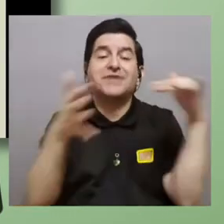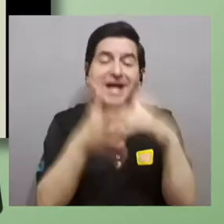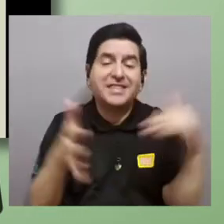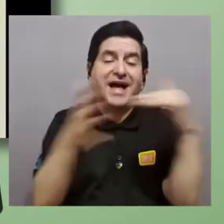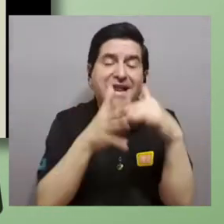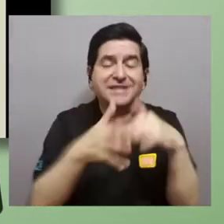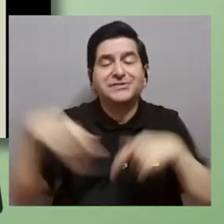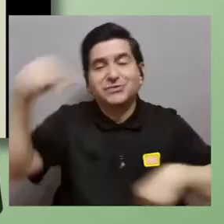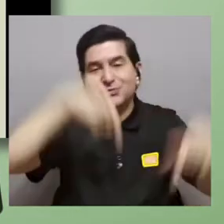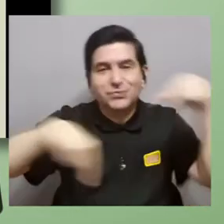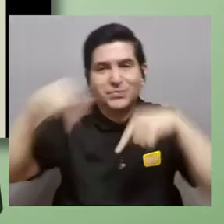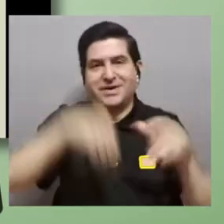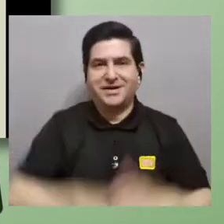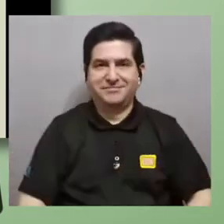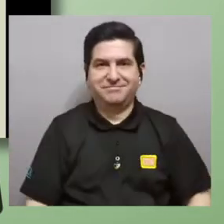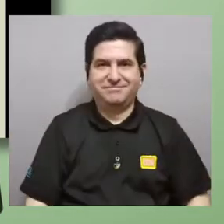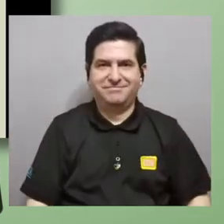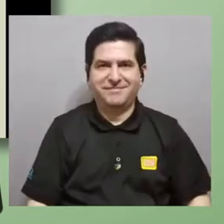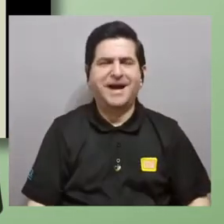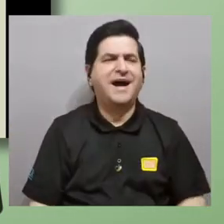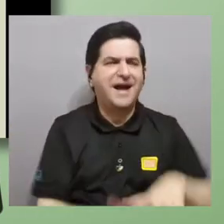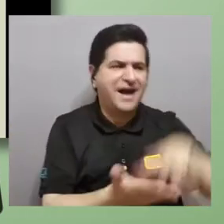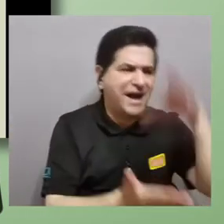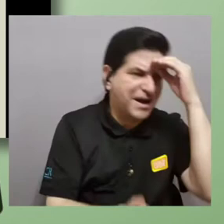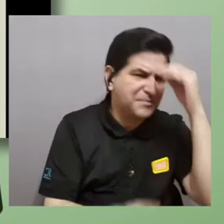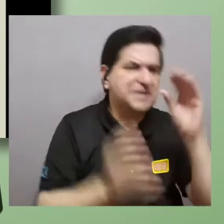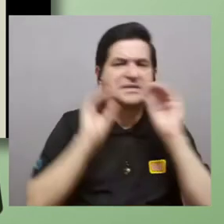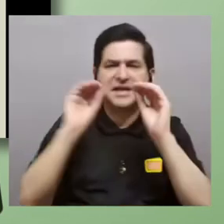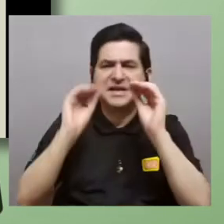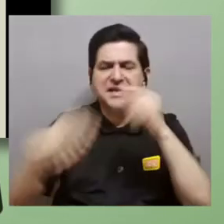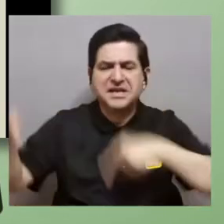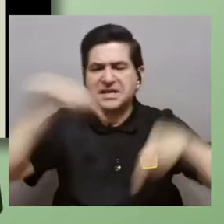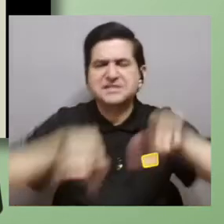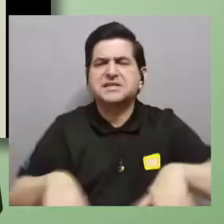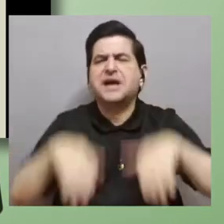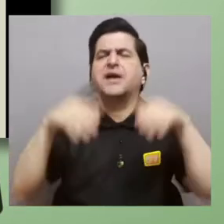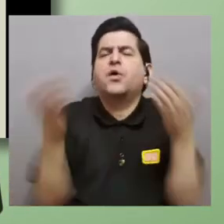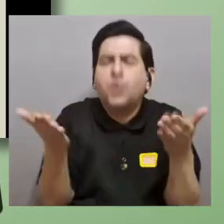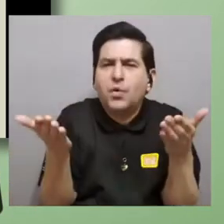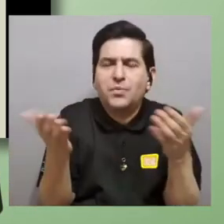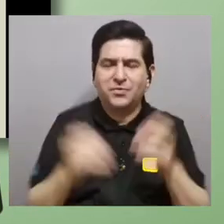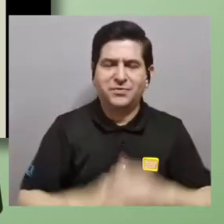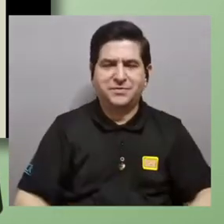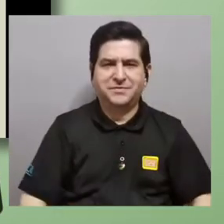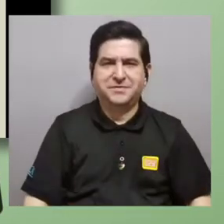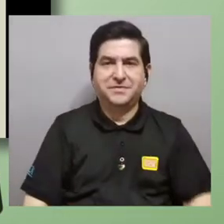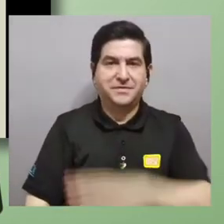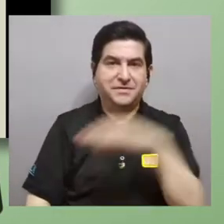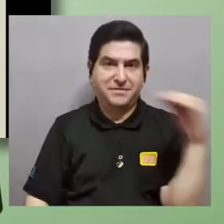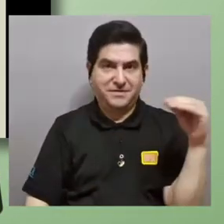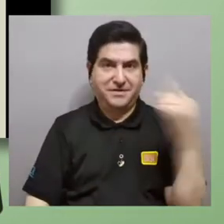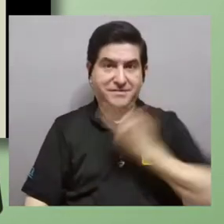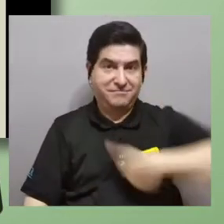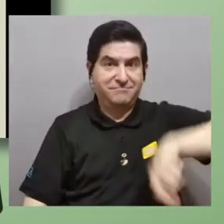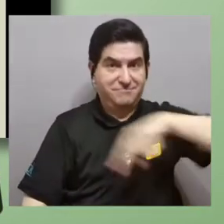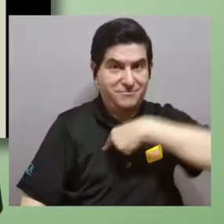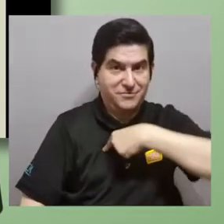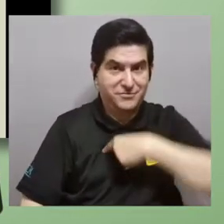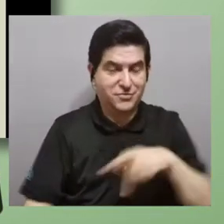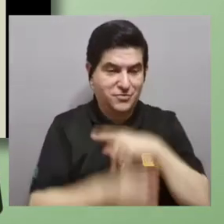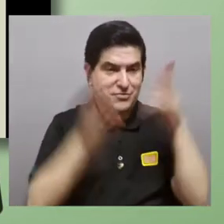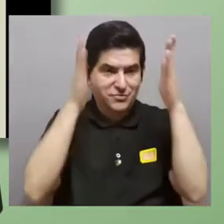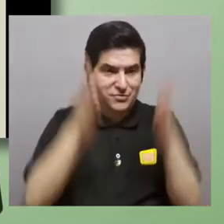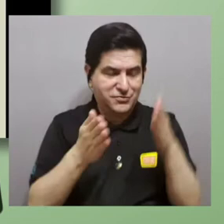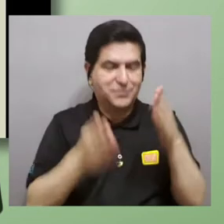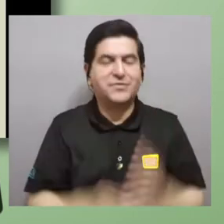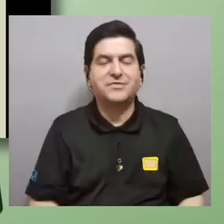de la química o sea cómo se aprende cómo se enseña la química y también cómo es que nosotros como